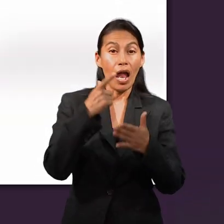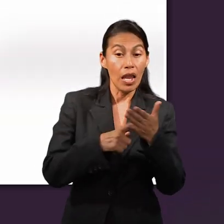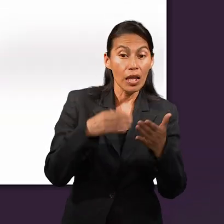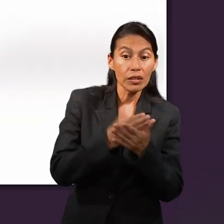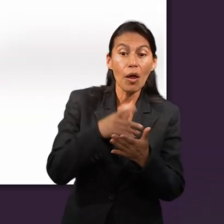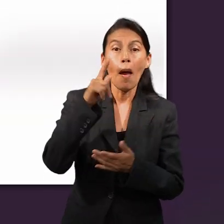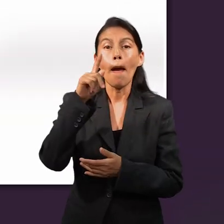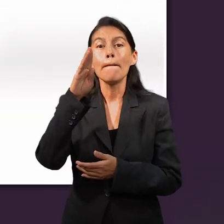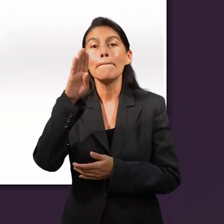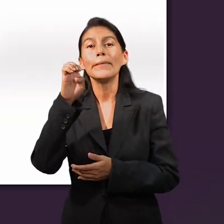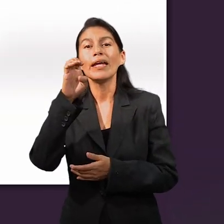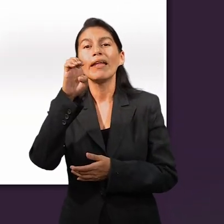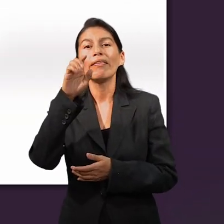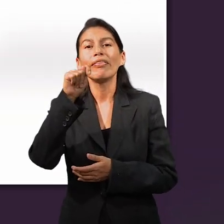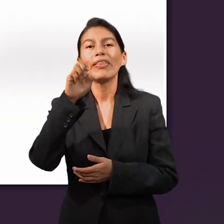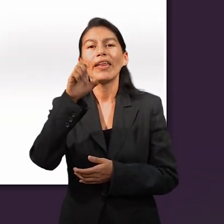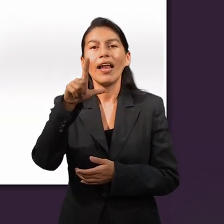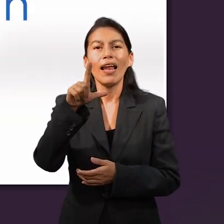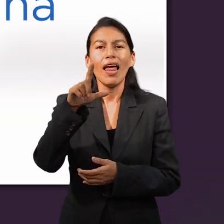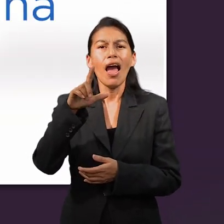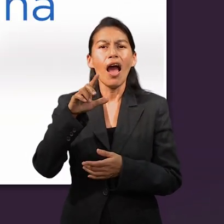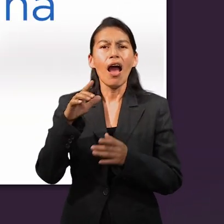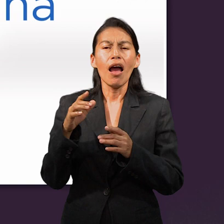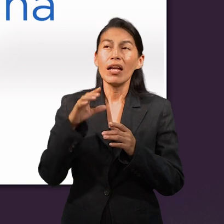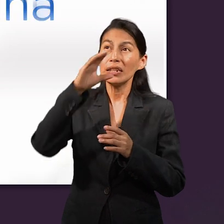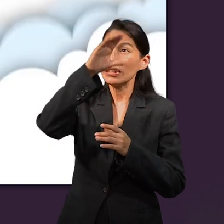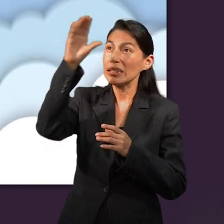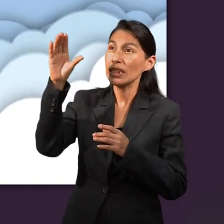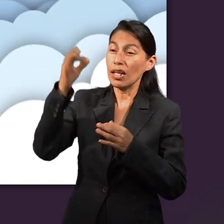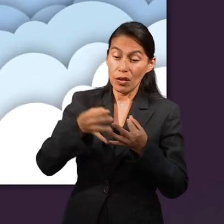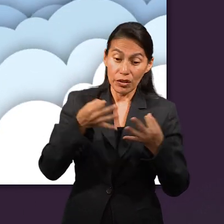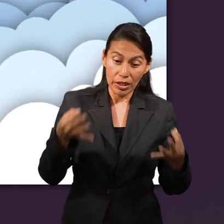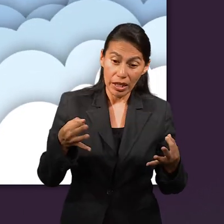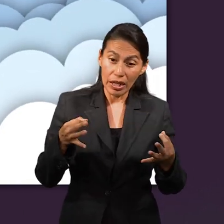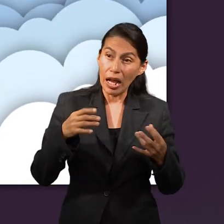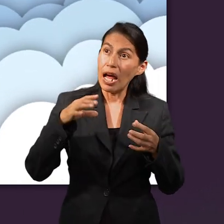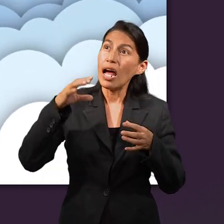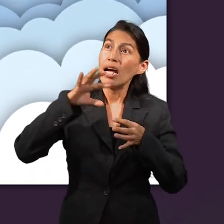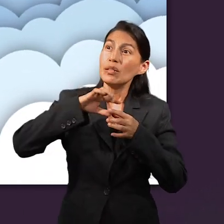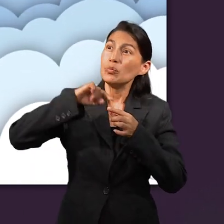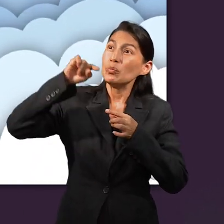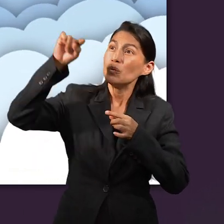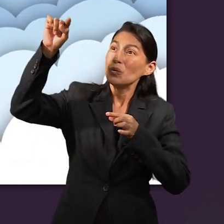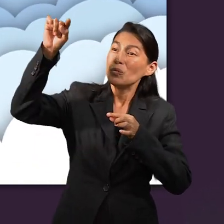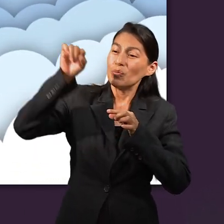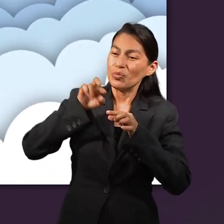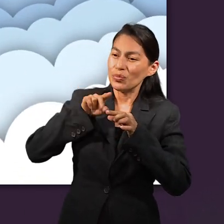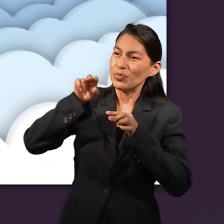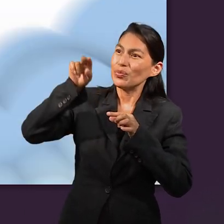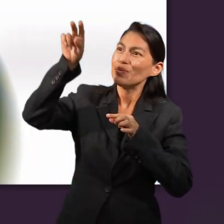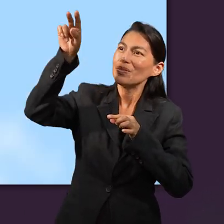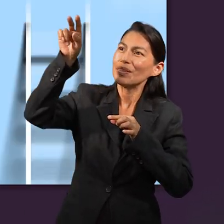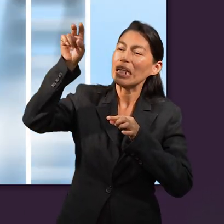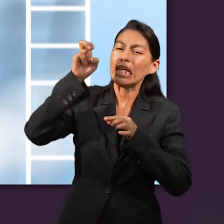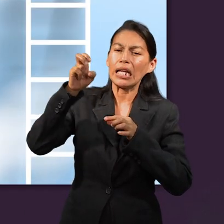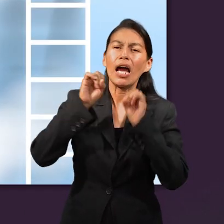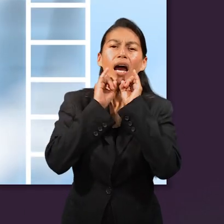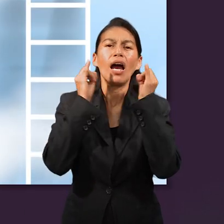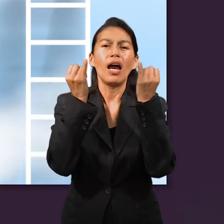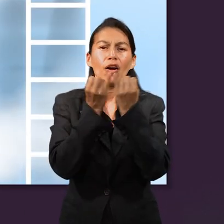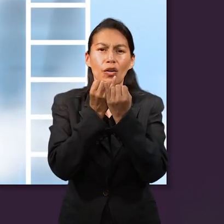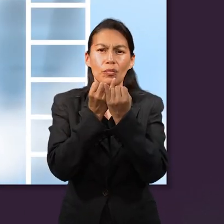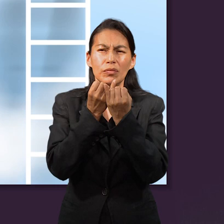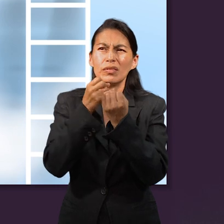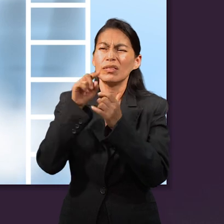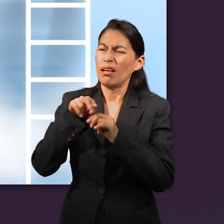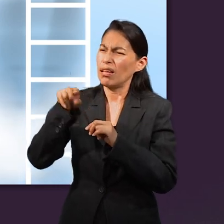La lección de Betel es que existe una conexión entre el cielo y la tierra. Y que esta conexión es la escalera